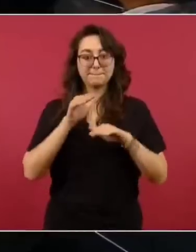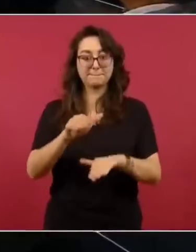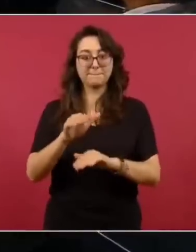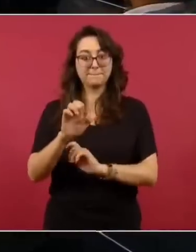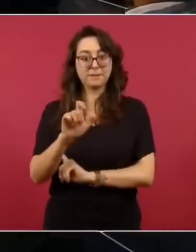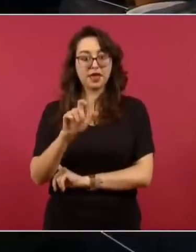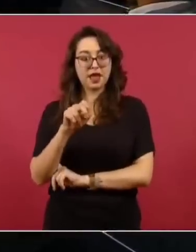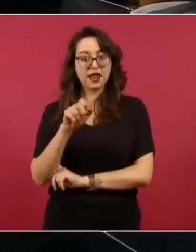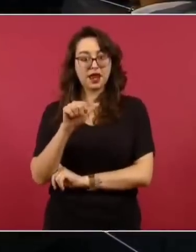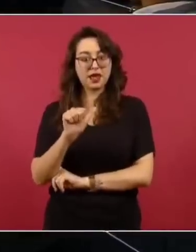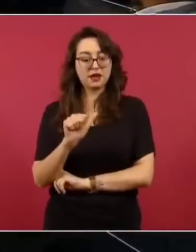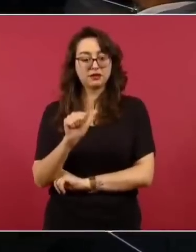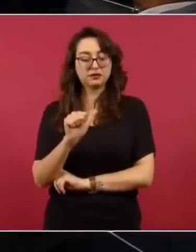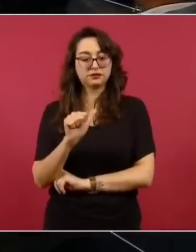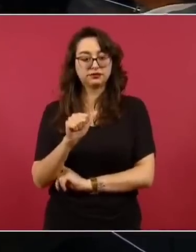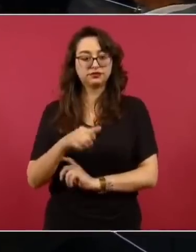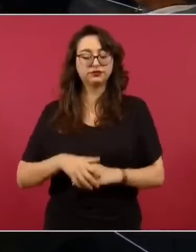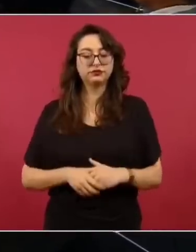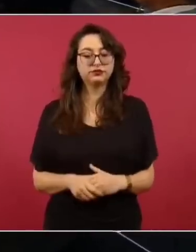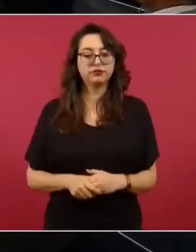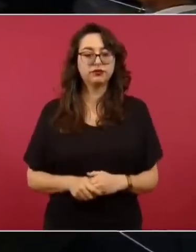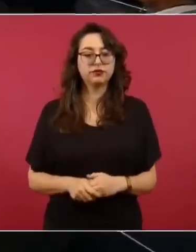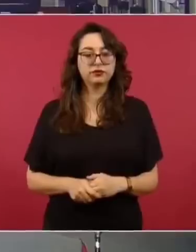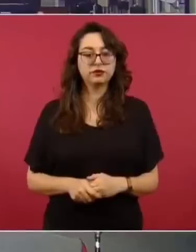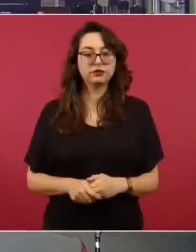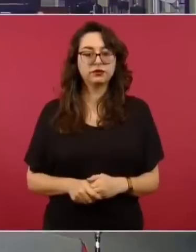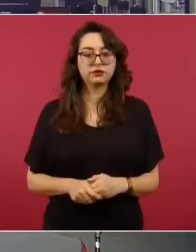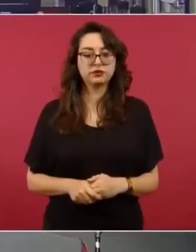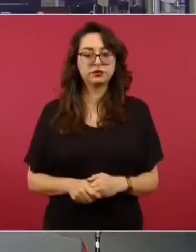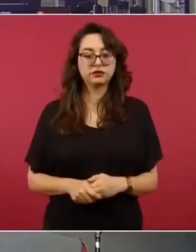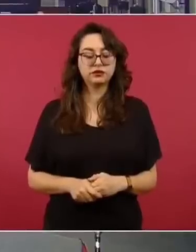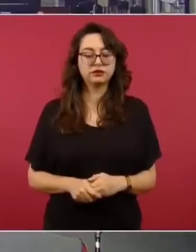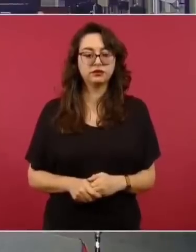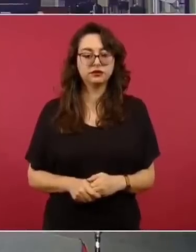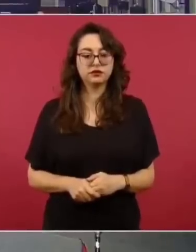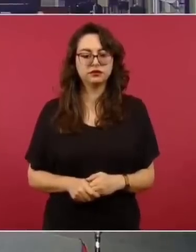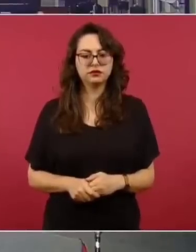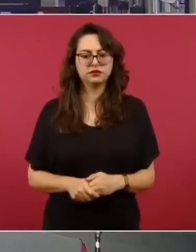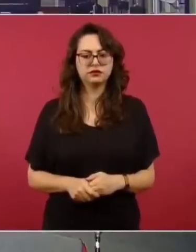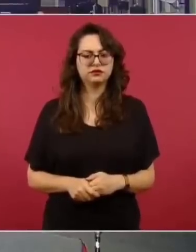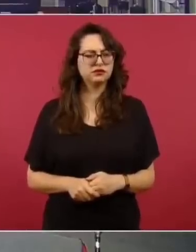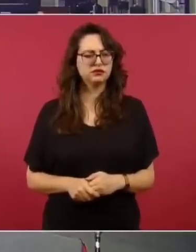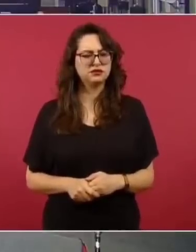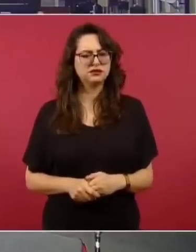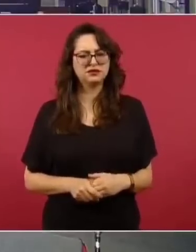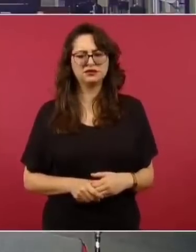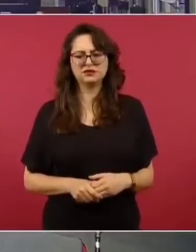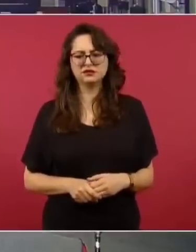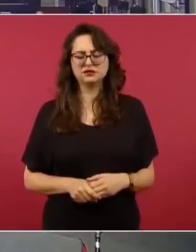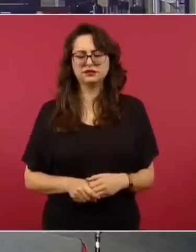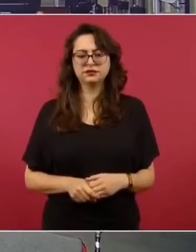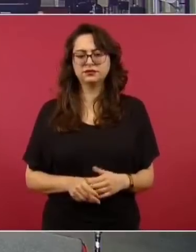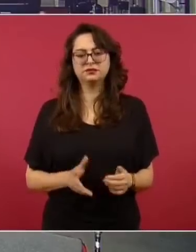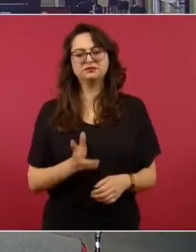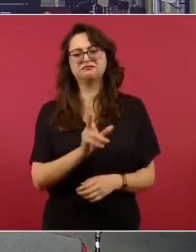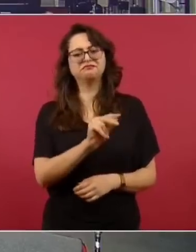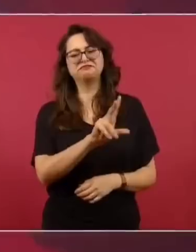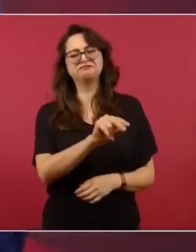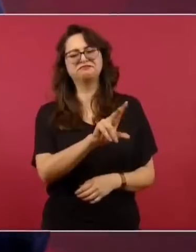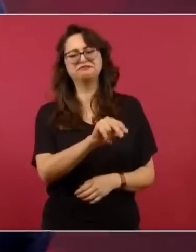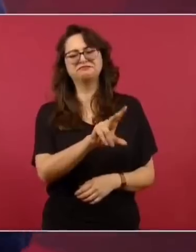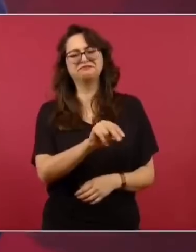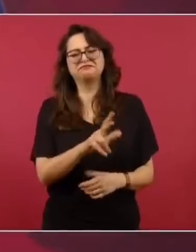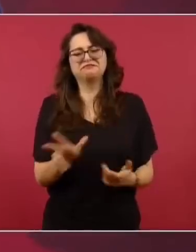¿Ponera usted el derecho del de ayer la víctima y que ayer es presidente? No, es normal, sea, es